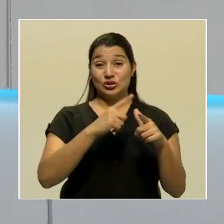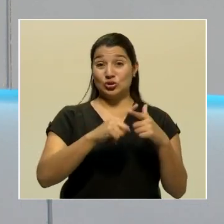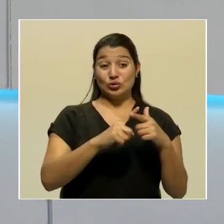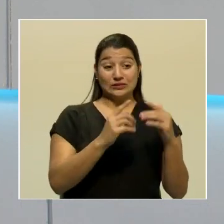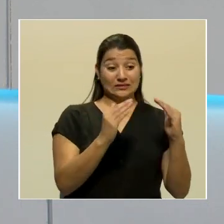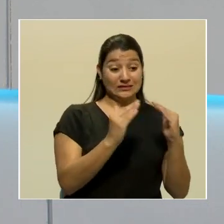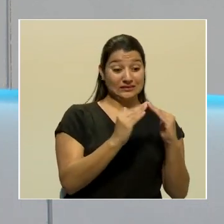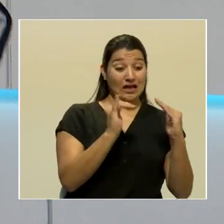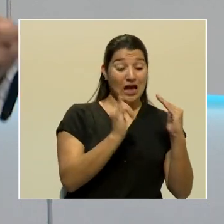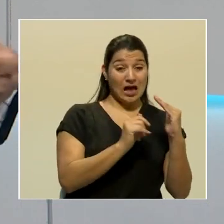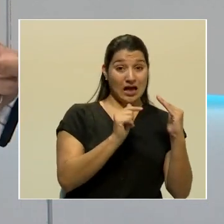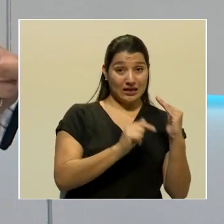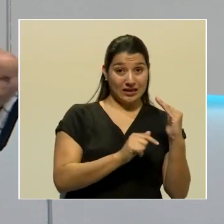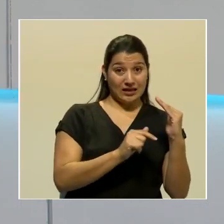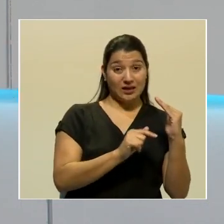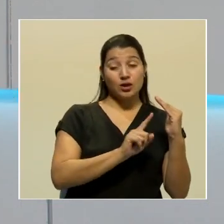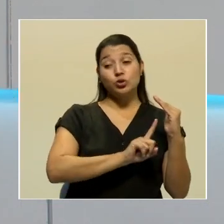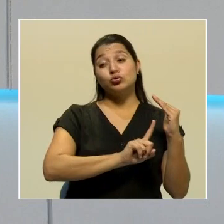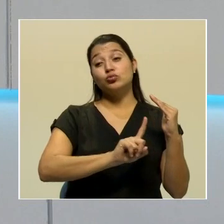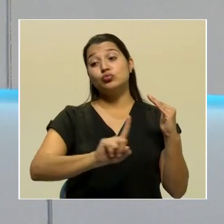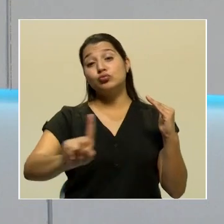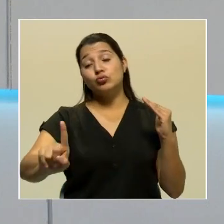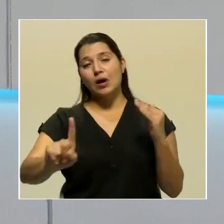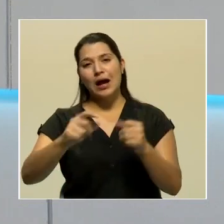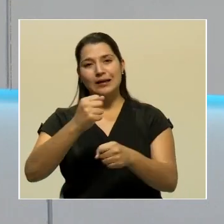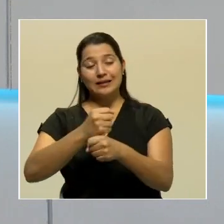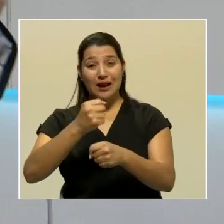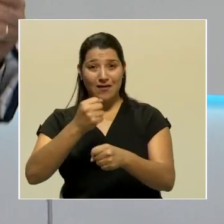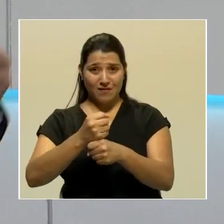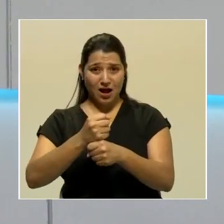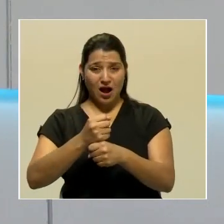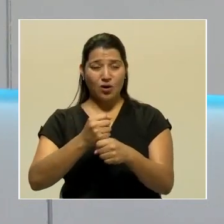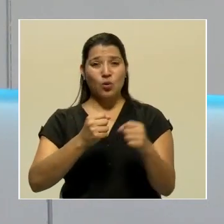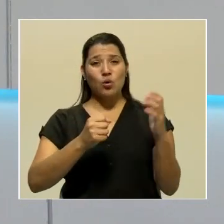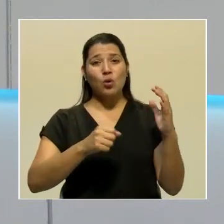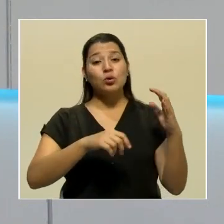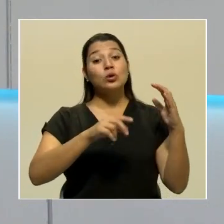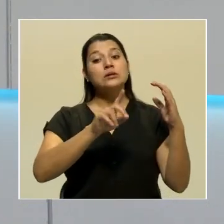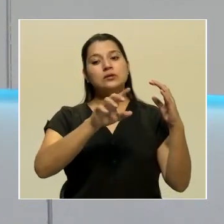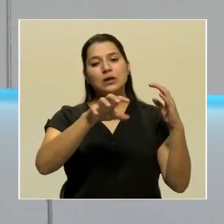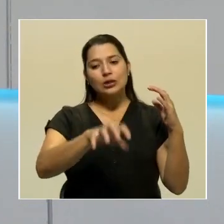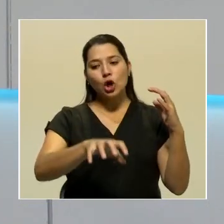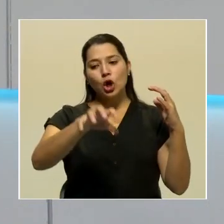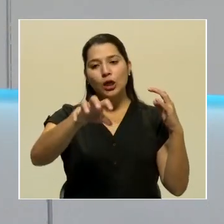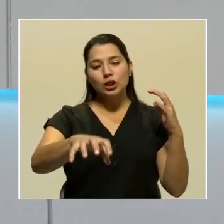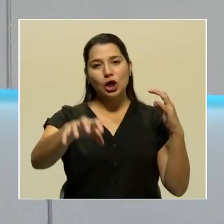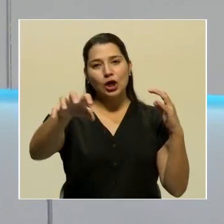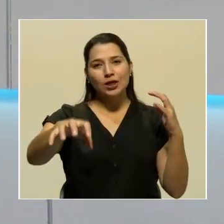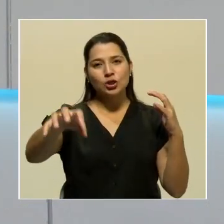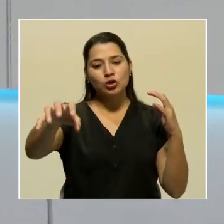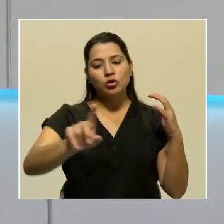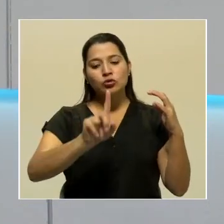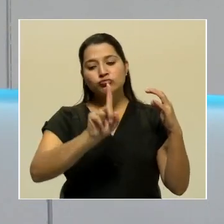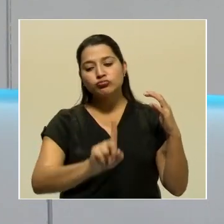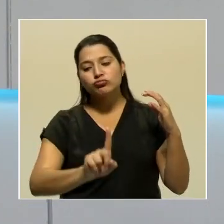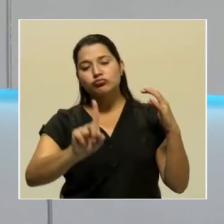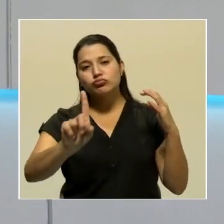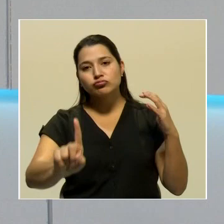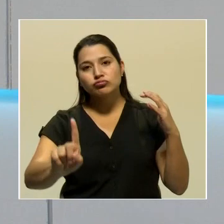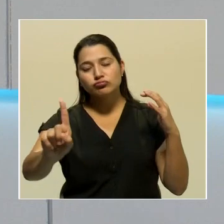su casa de habitación a su trabajo atraviesa varios cantones que a lo mejor están en diferentes